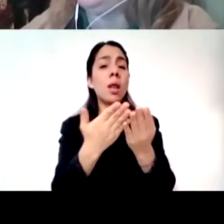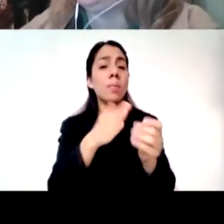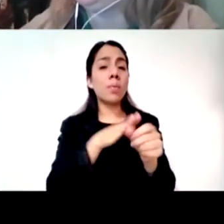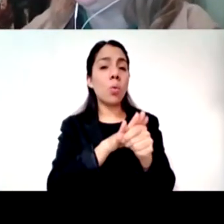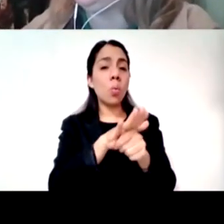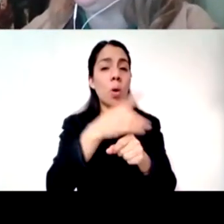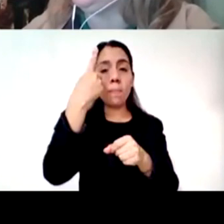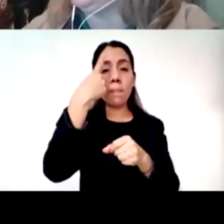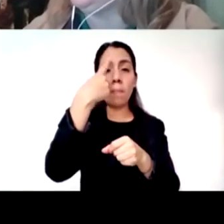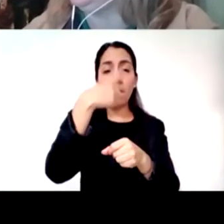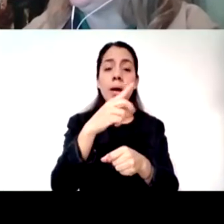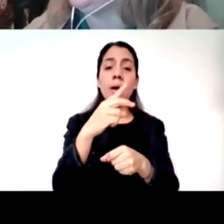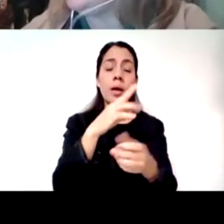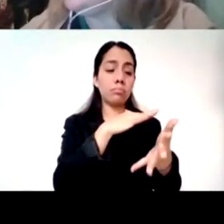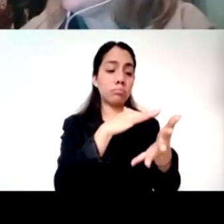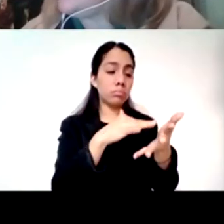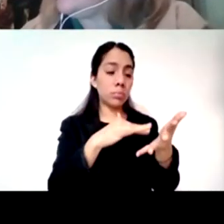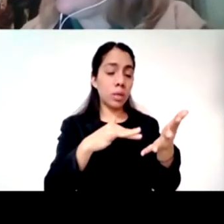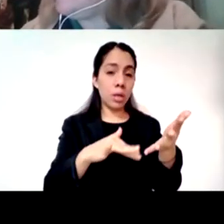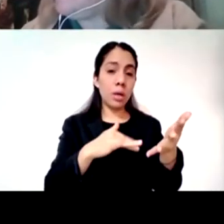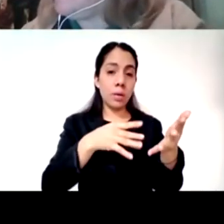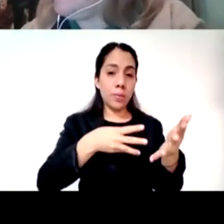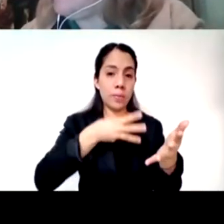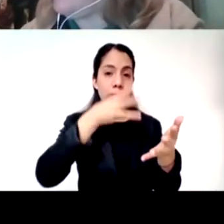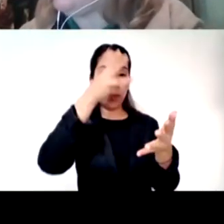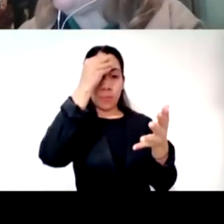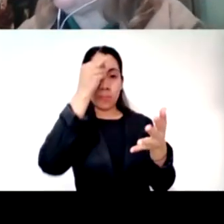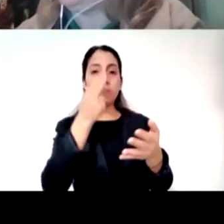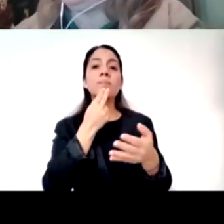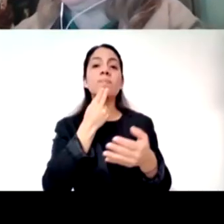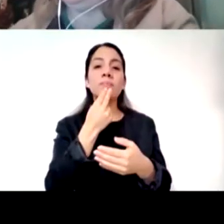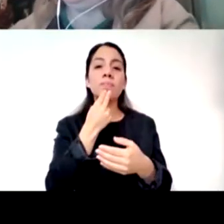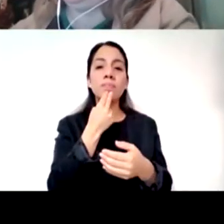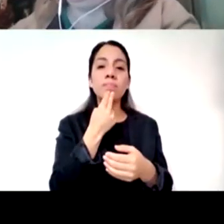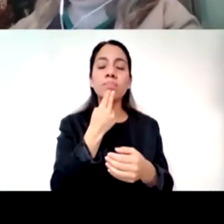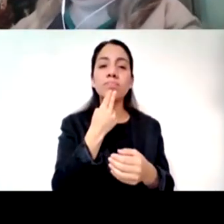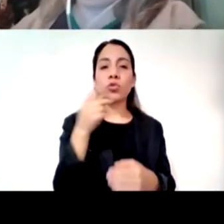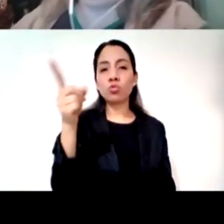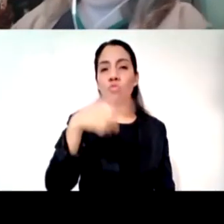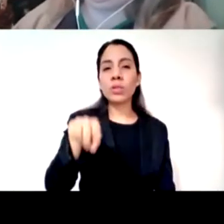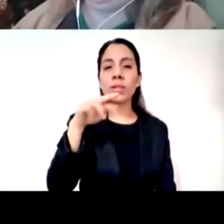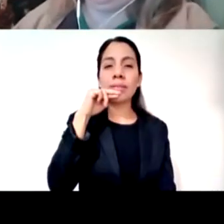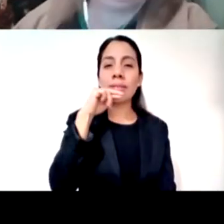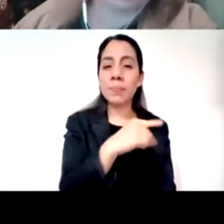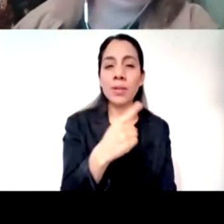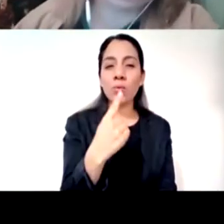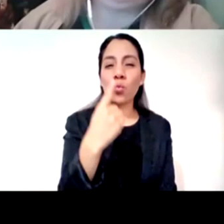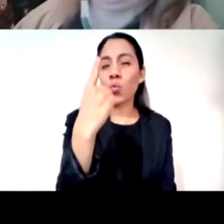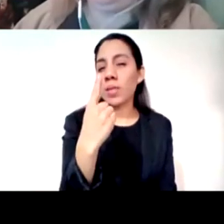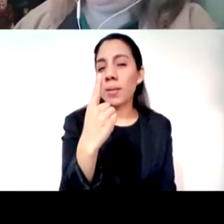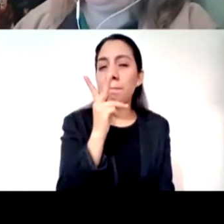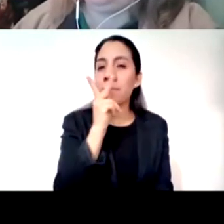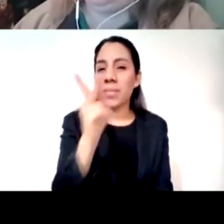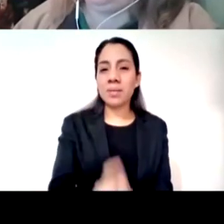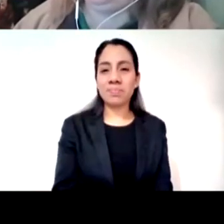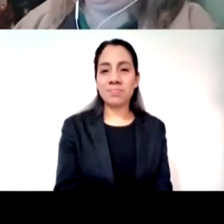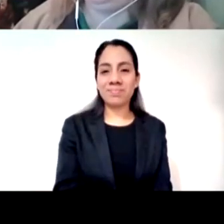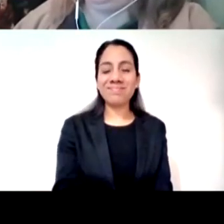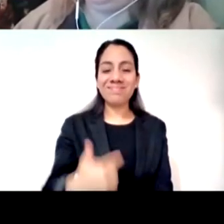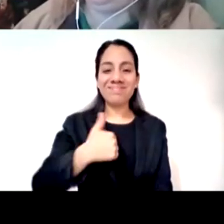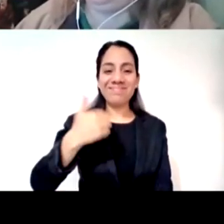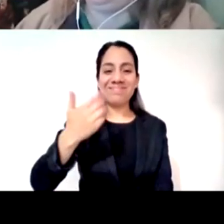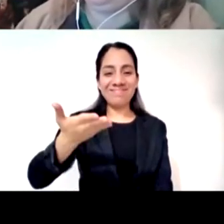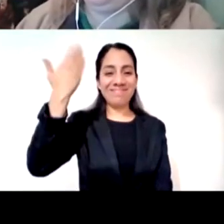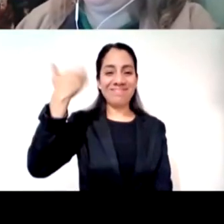al público en general y les pido así una respuesta como de una palabra ¿no? recuerdo aquellos tiempos en donde